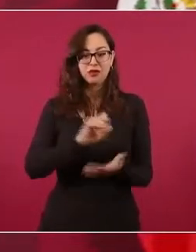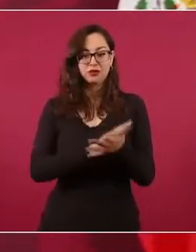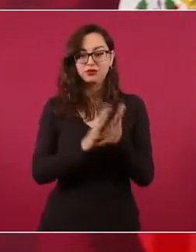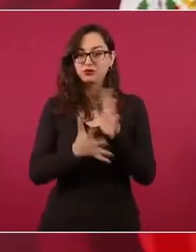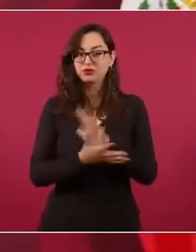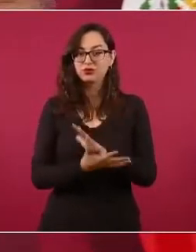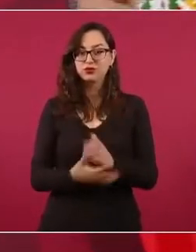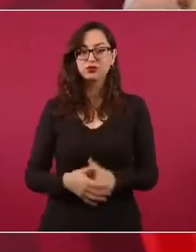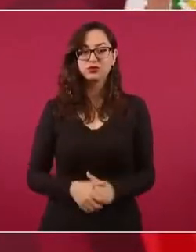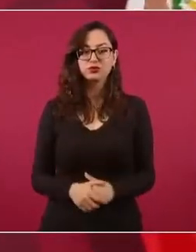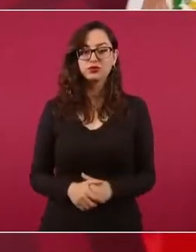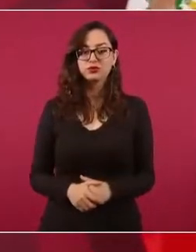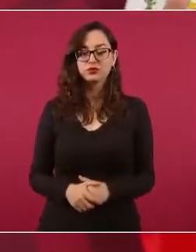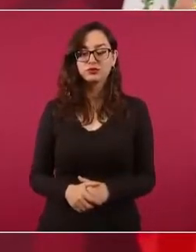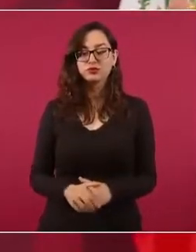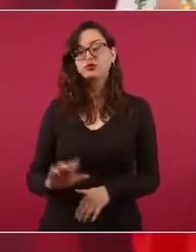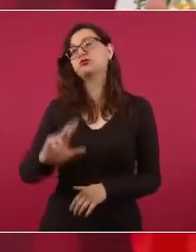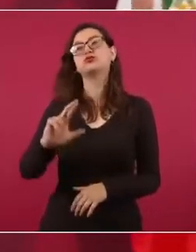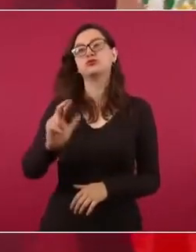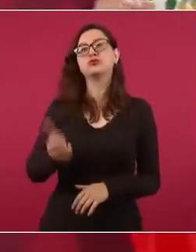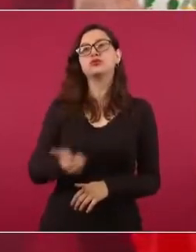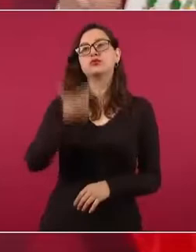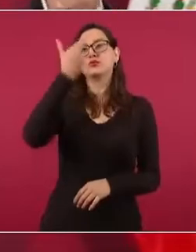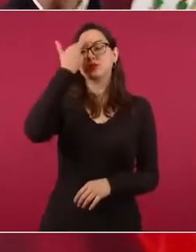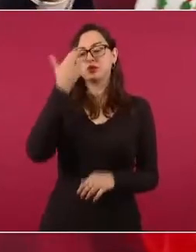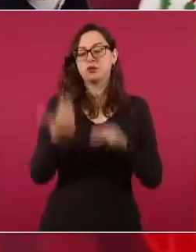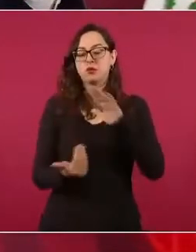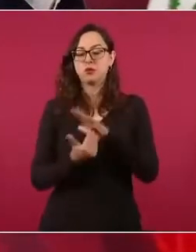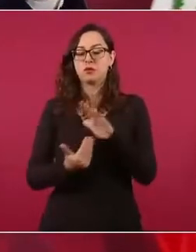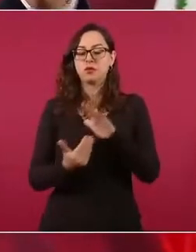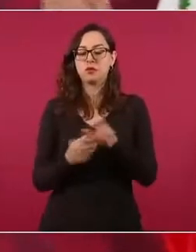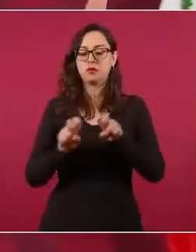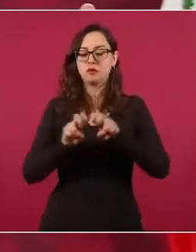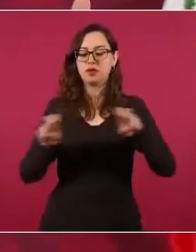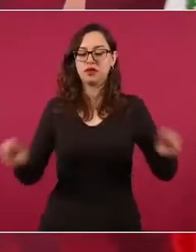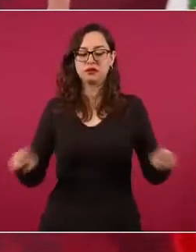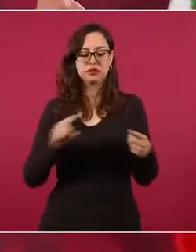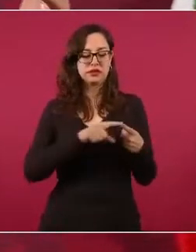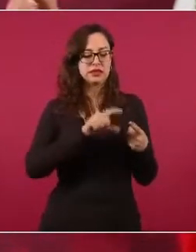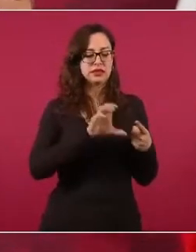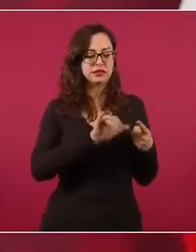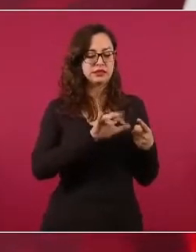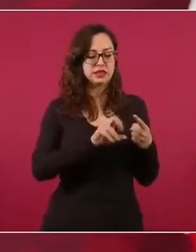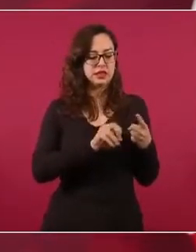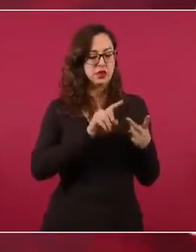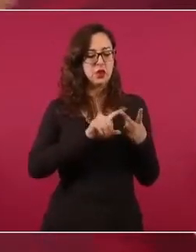Ahí está en una mesa, me acuerdo, Ciro, López Dóriga,